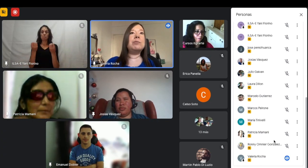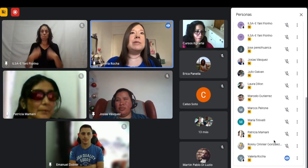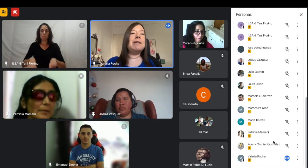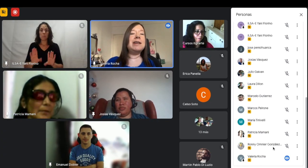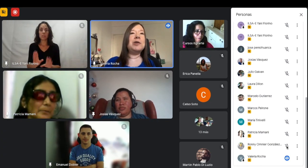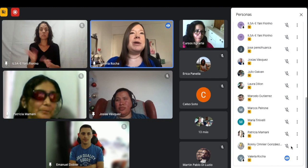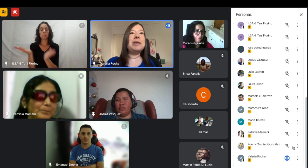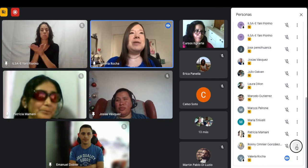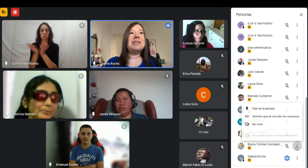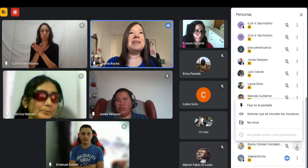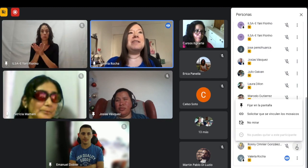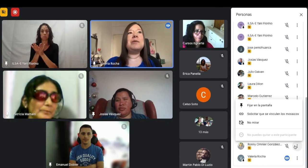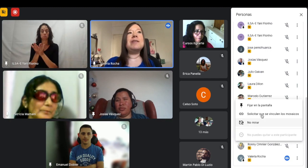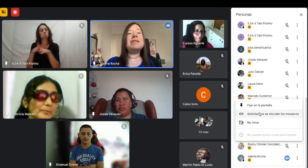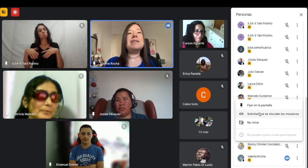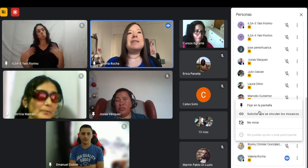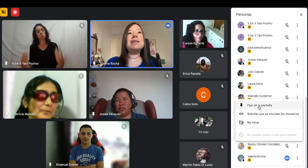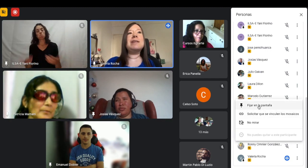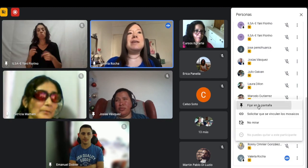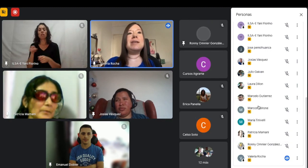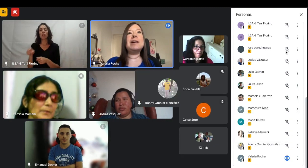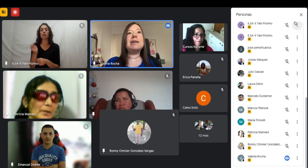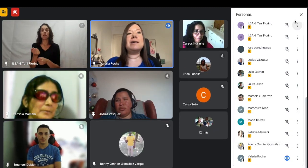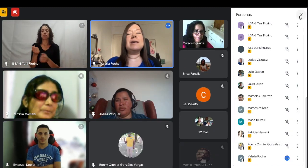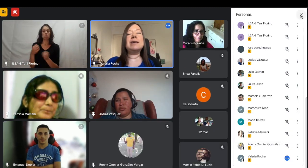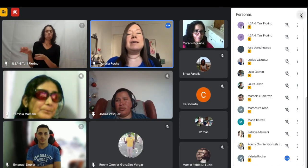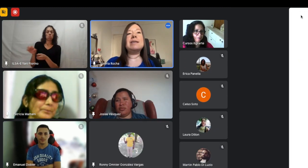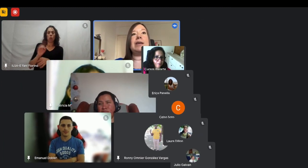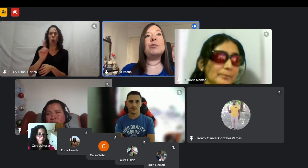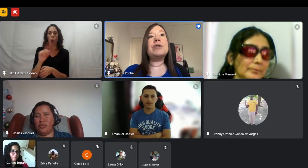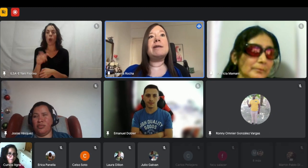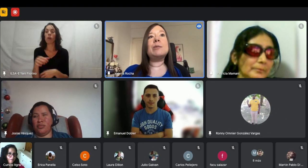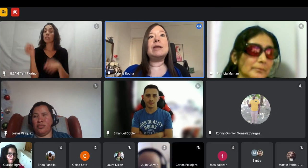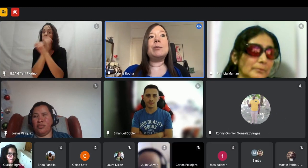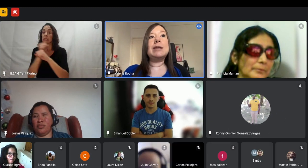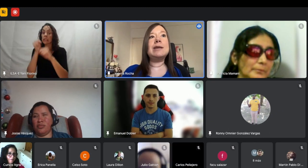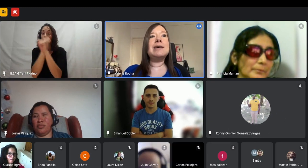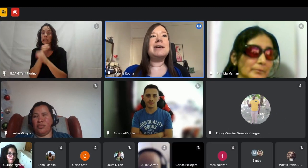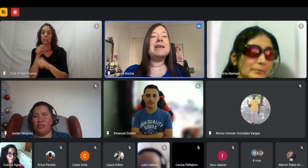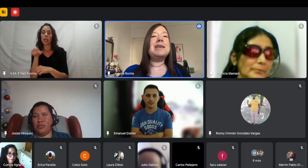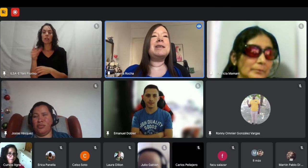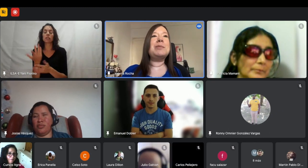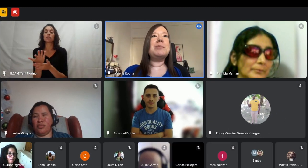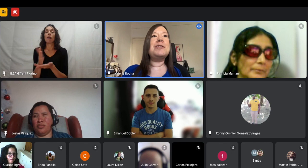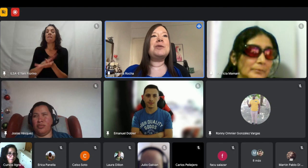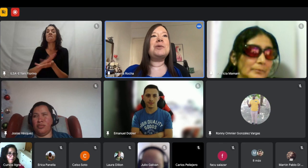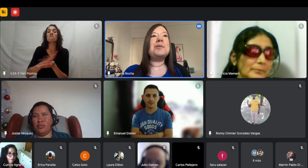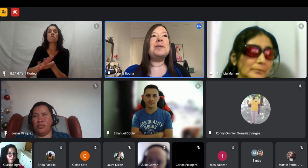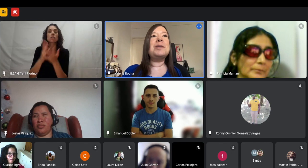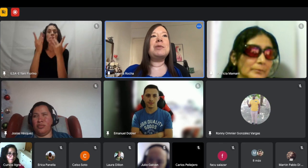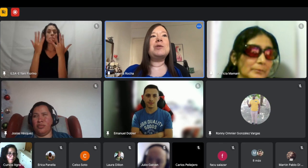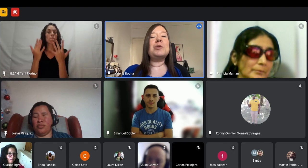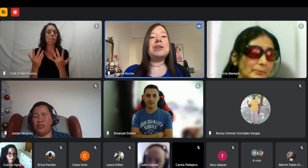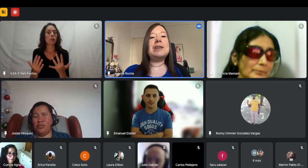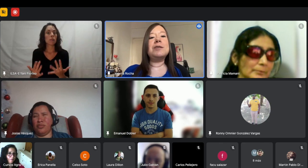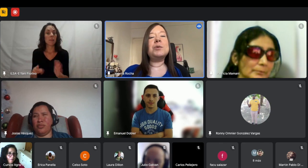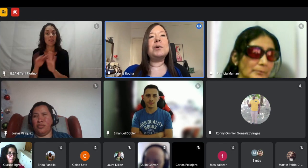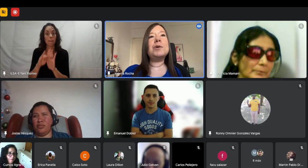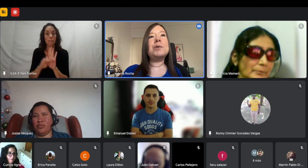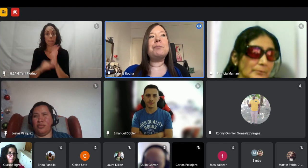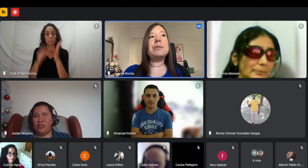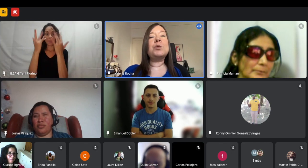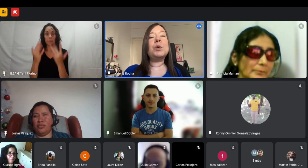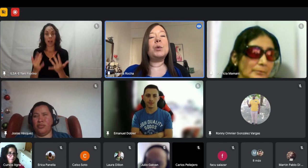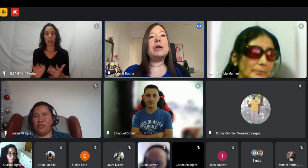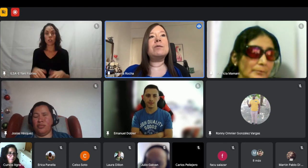y bueno la verdad que no me arrepentí si bien ingeniería tenía mucha base matemática que ahí también me hizo me hizo luchar